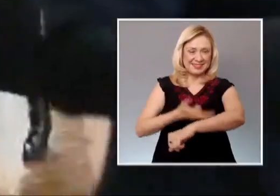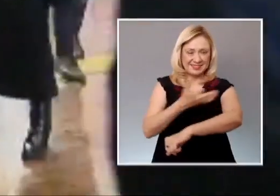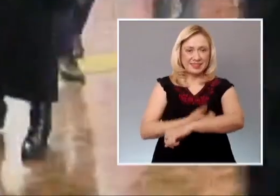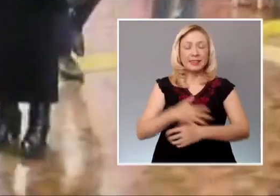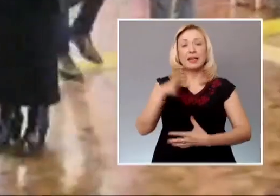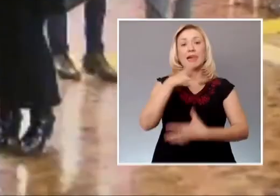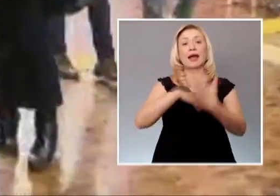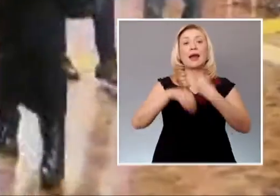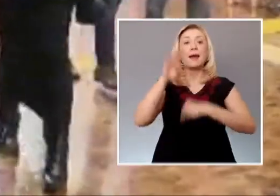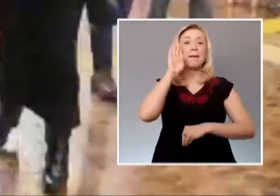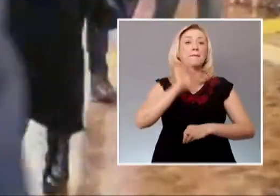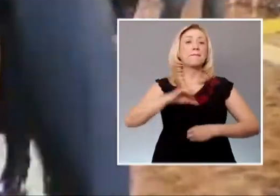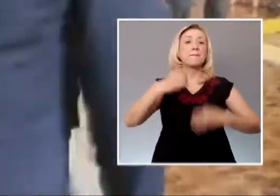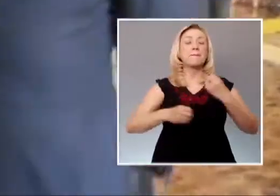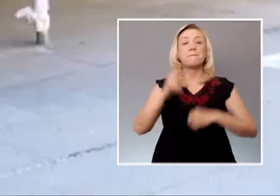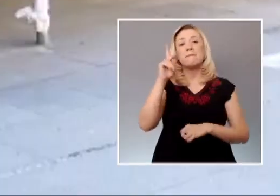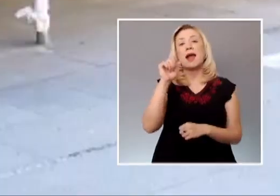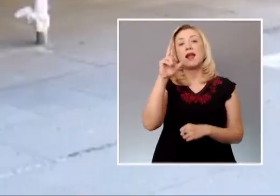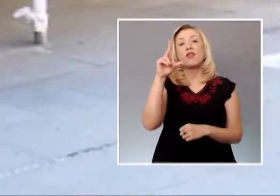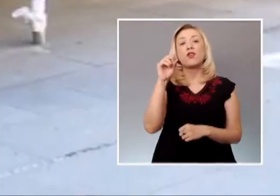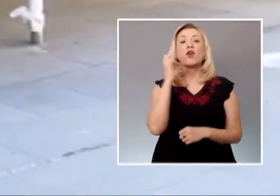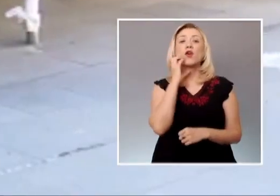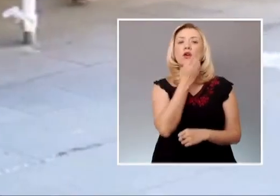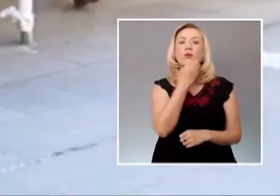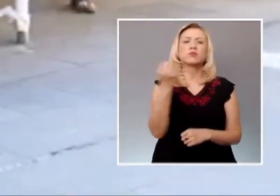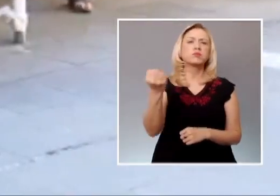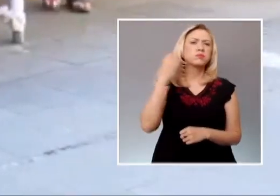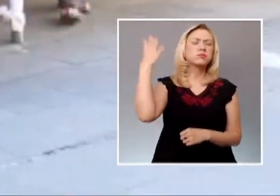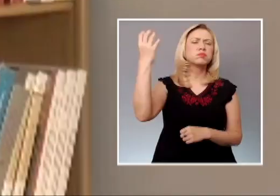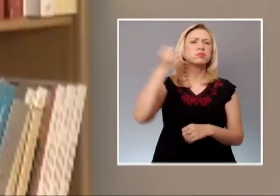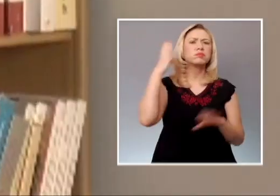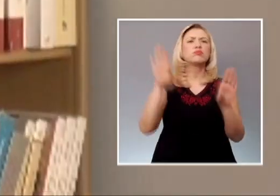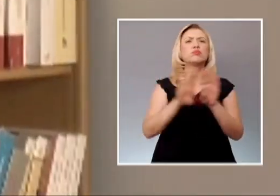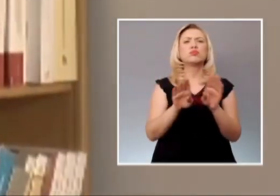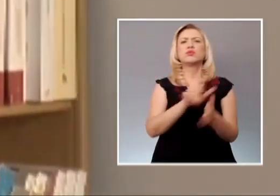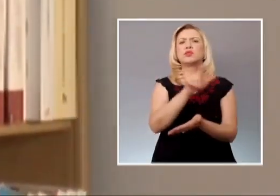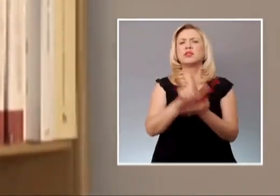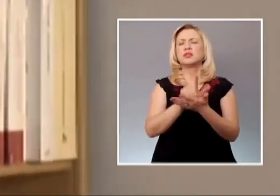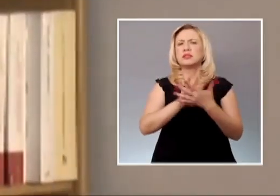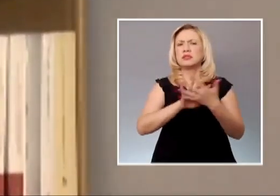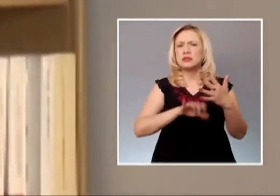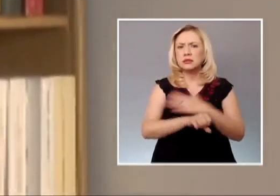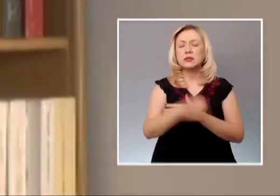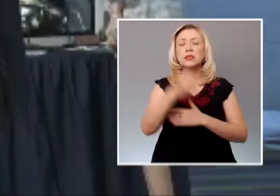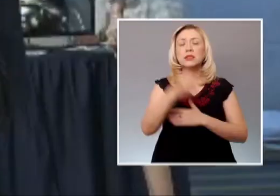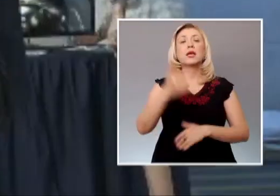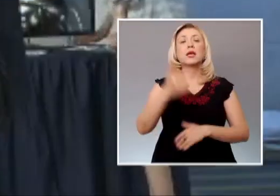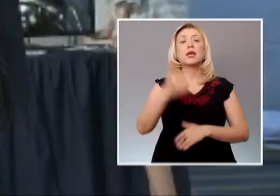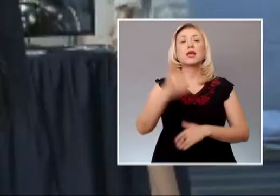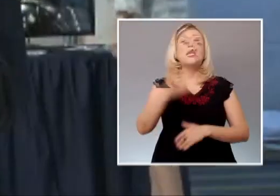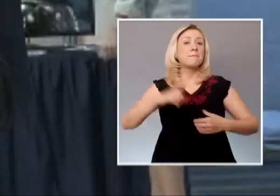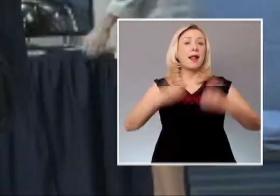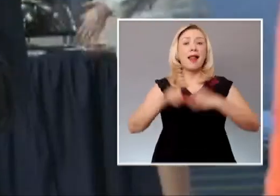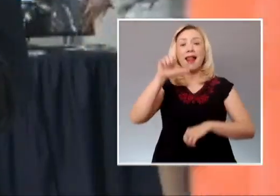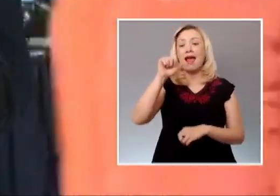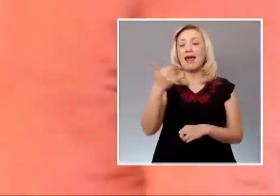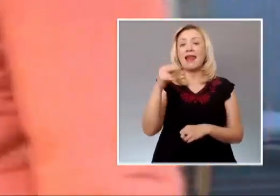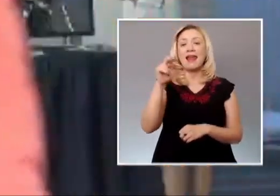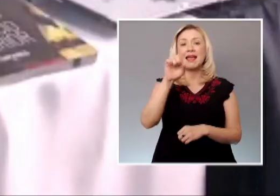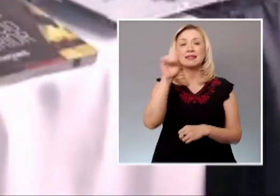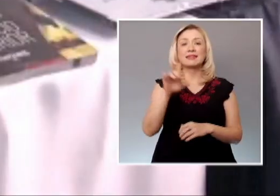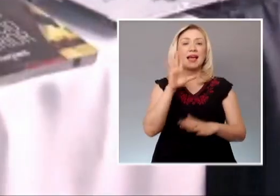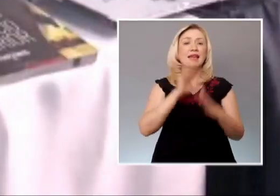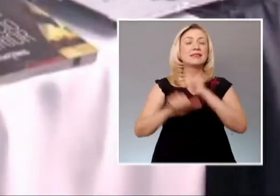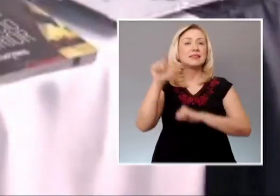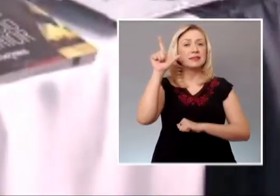ofrecerá una conferencia sobre el sistema de justicia penal. Y el ministro Javier Lainez Potisek hablará sobre los derechos